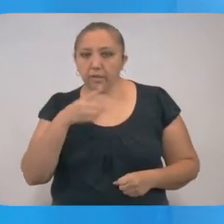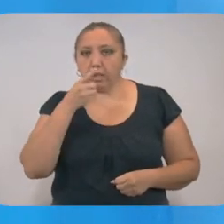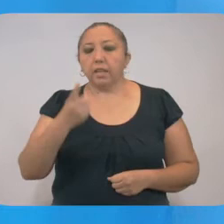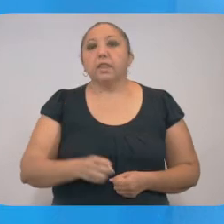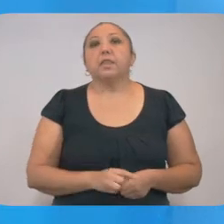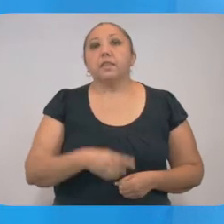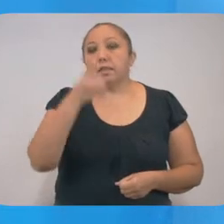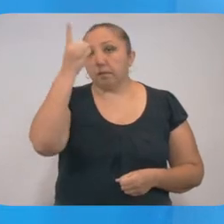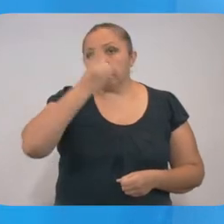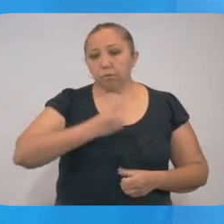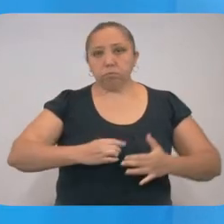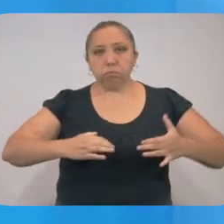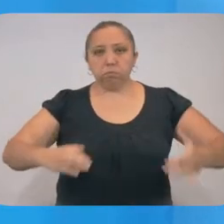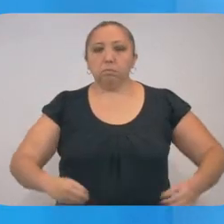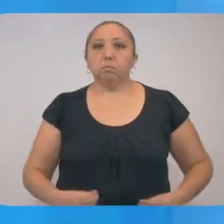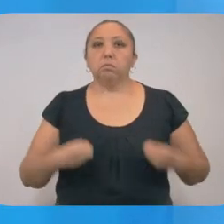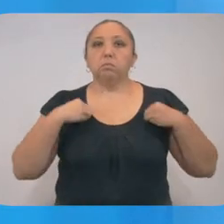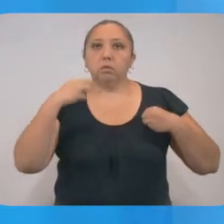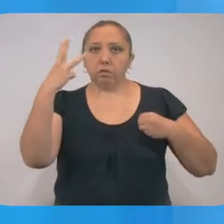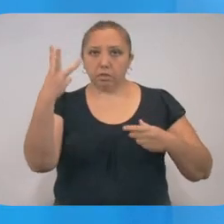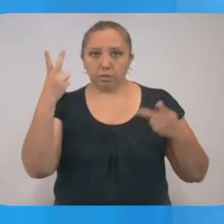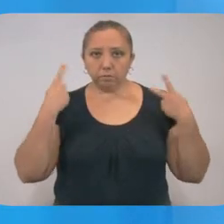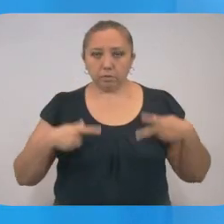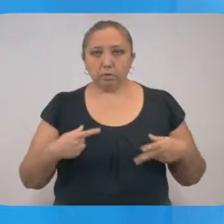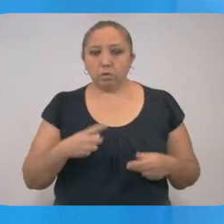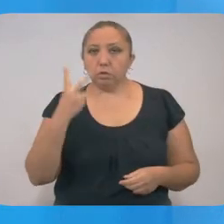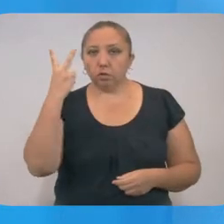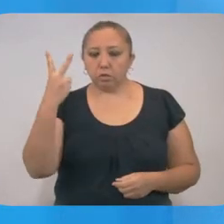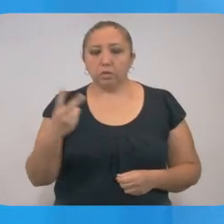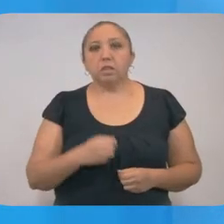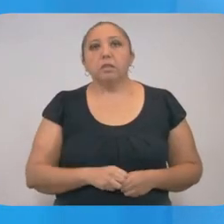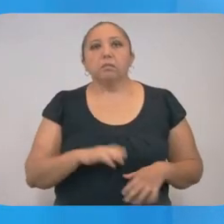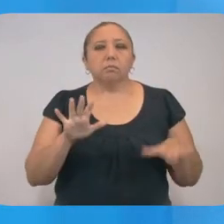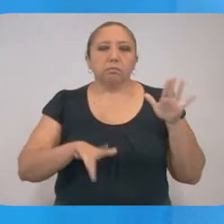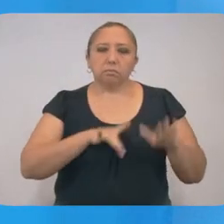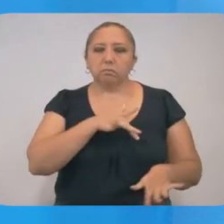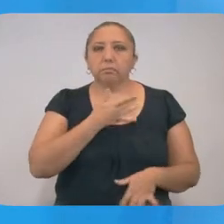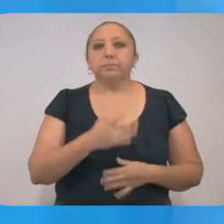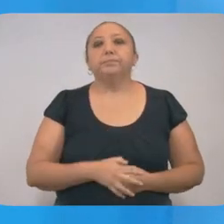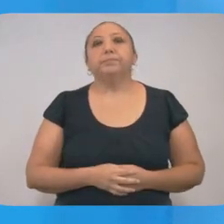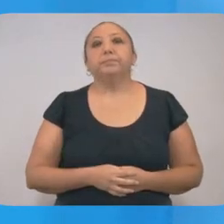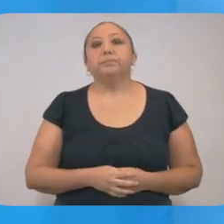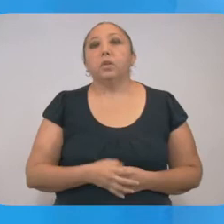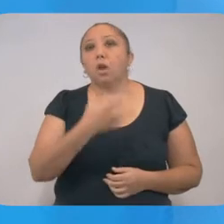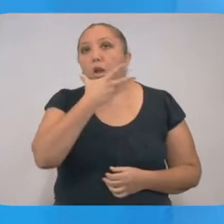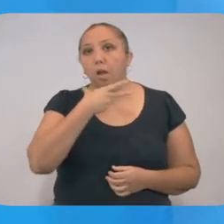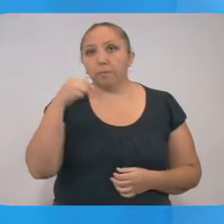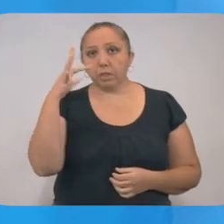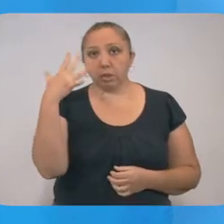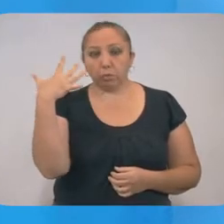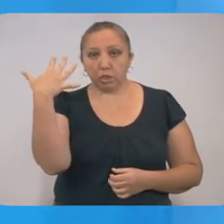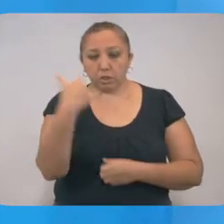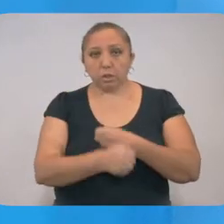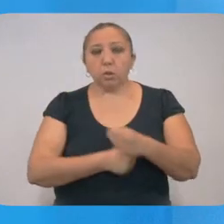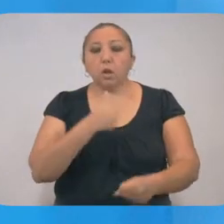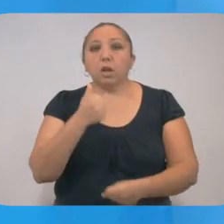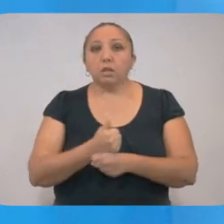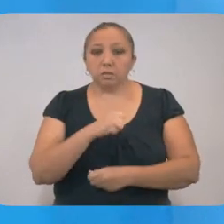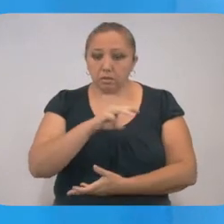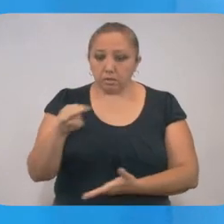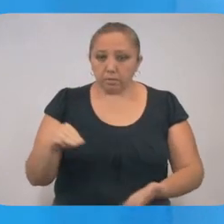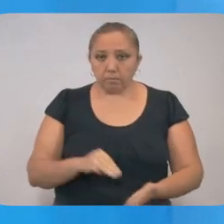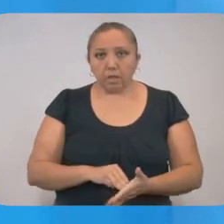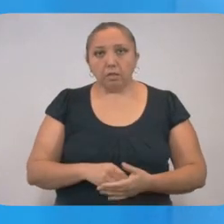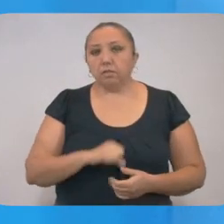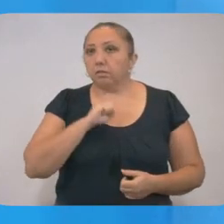diabetes y obesidad. Vivía con tres contactos, dos de ellos con síntomas leves. Hombre de 55 años de Mérida,